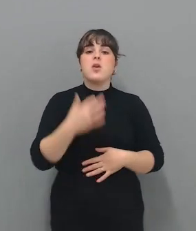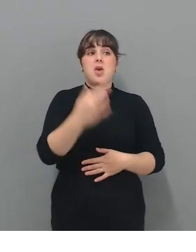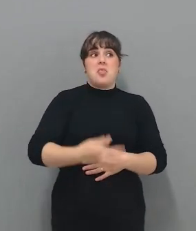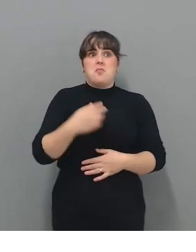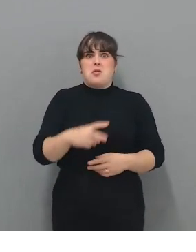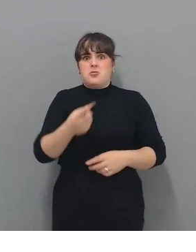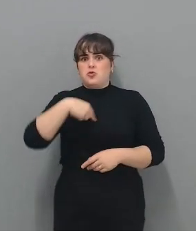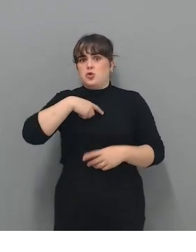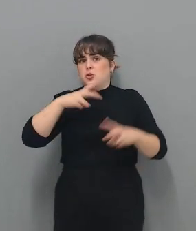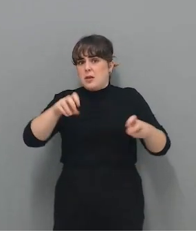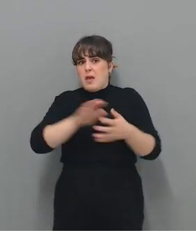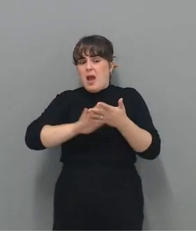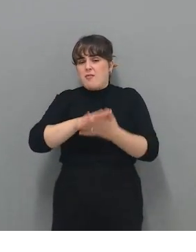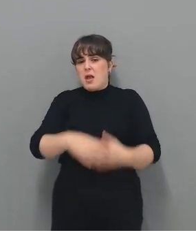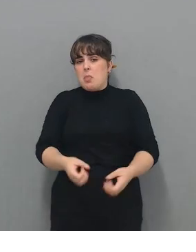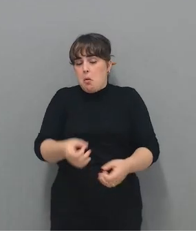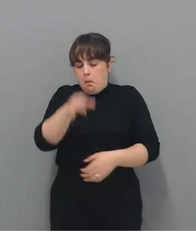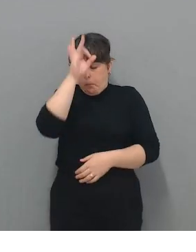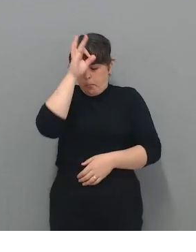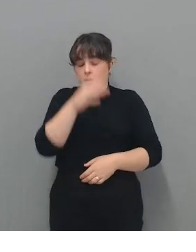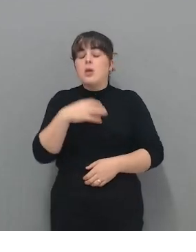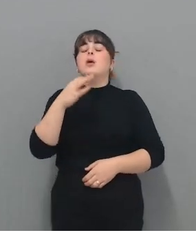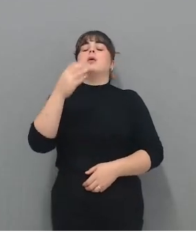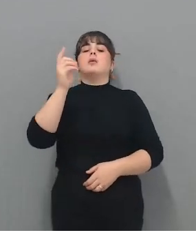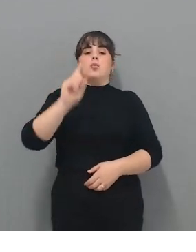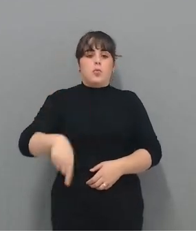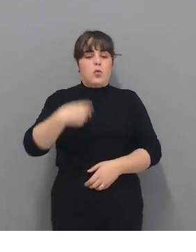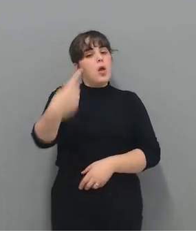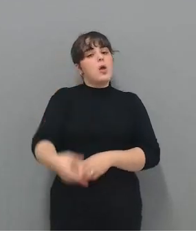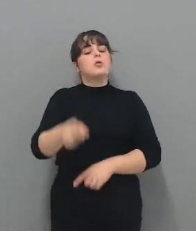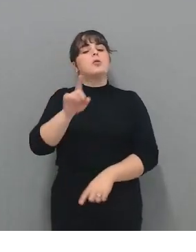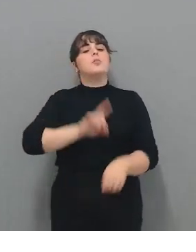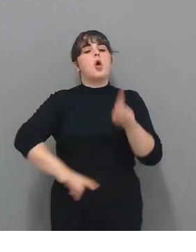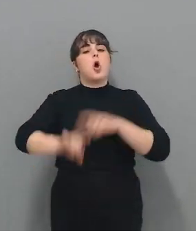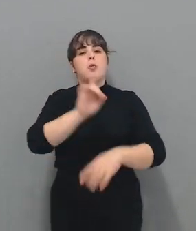estamos hablando. Y de ahí vienen los problemas, discusiones.